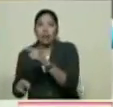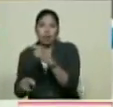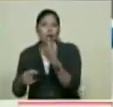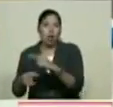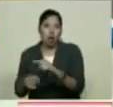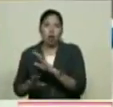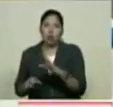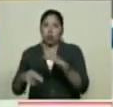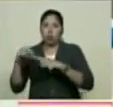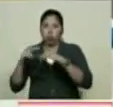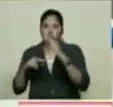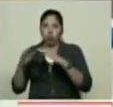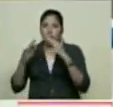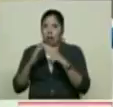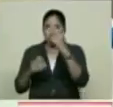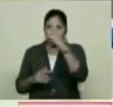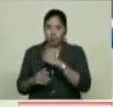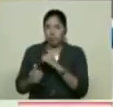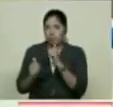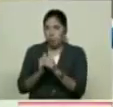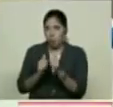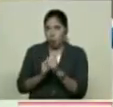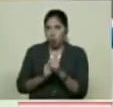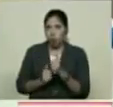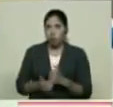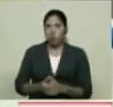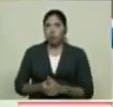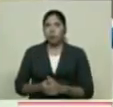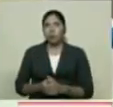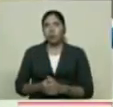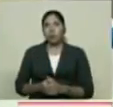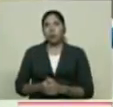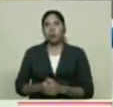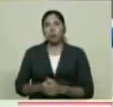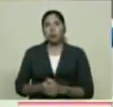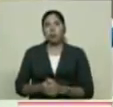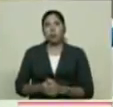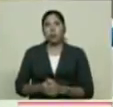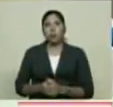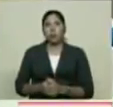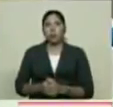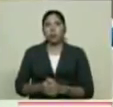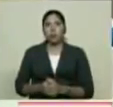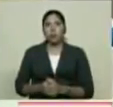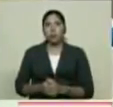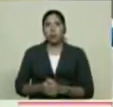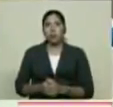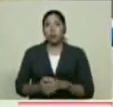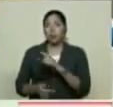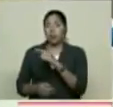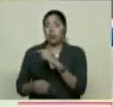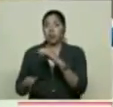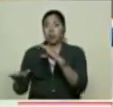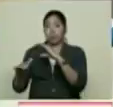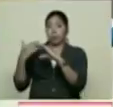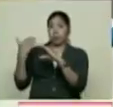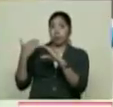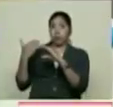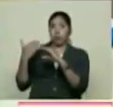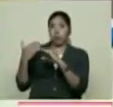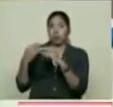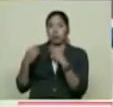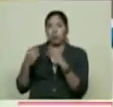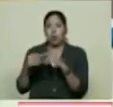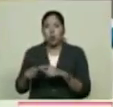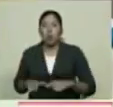Ya bueno El ministro Nos envió Parte Nos envió Pues lo que Tenía que llegar Para hacer su inauguración Es un espacio